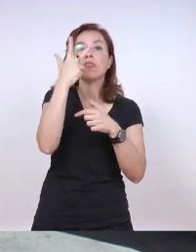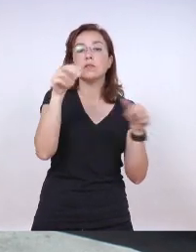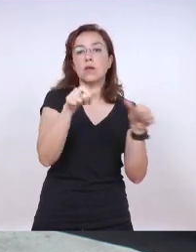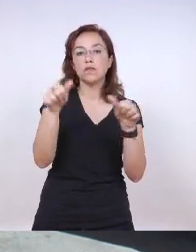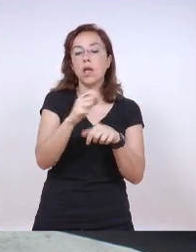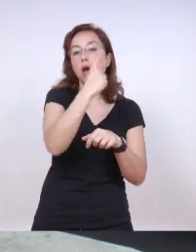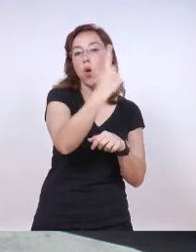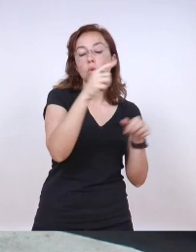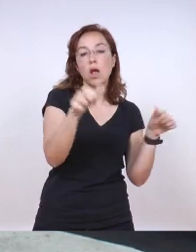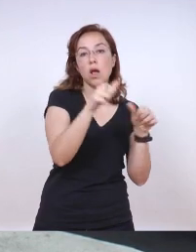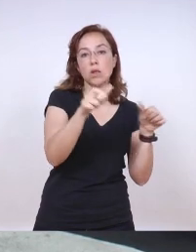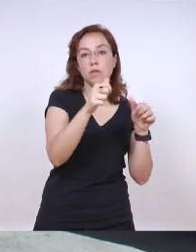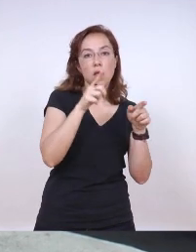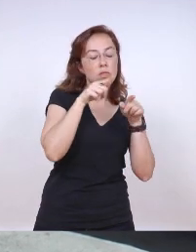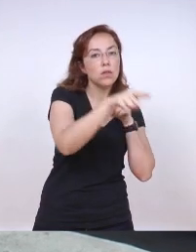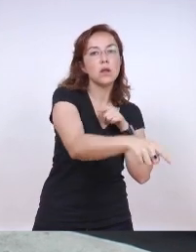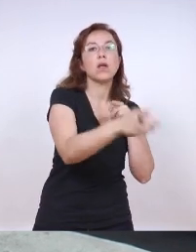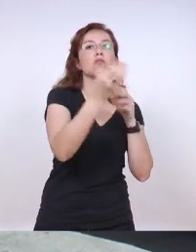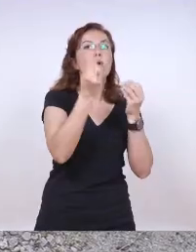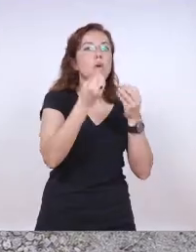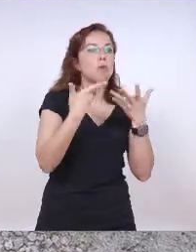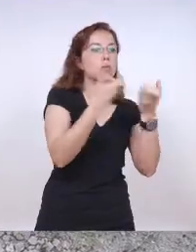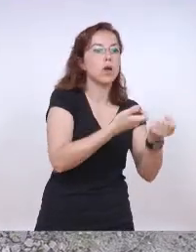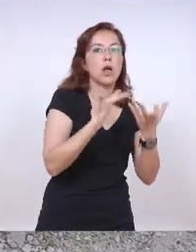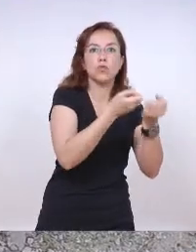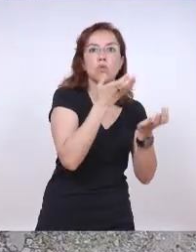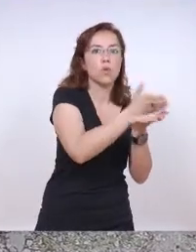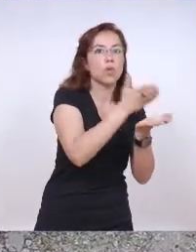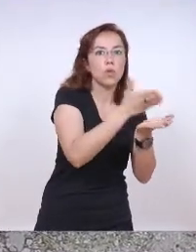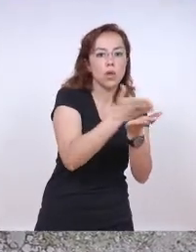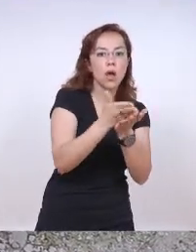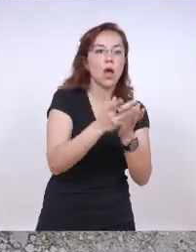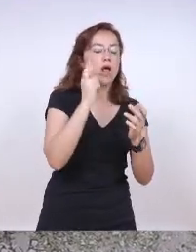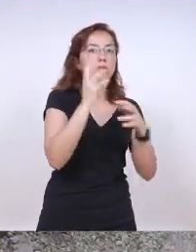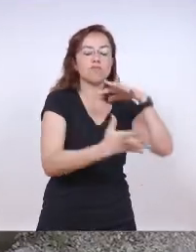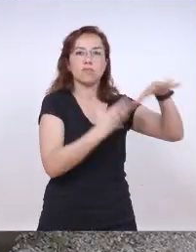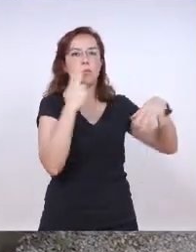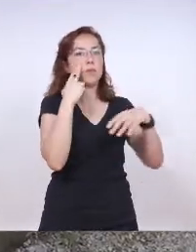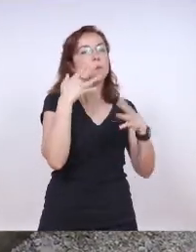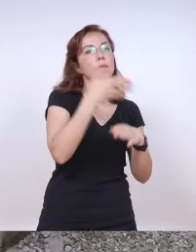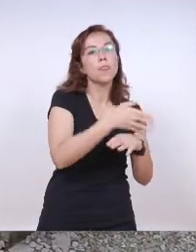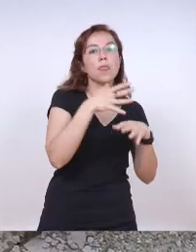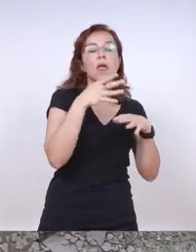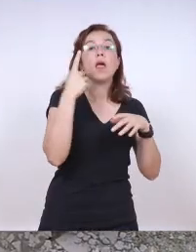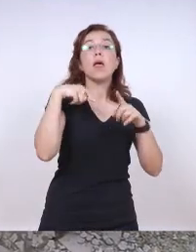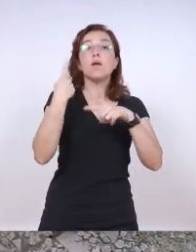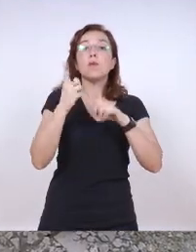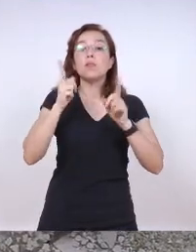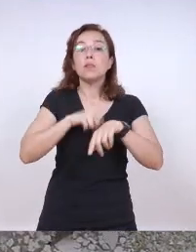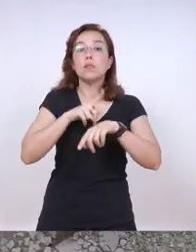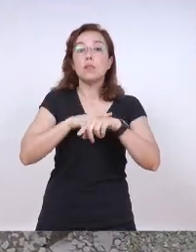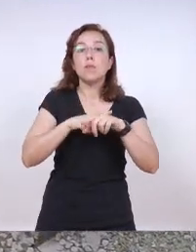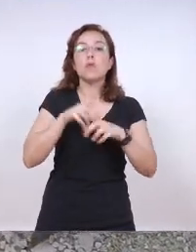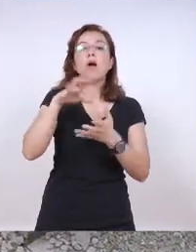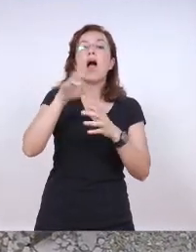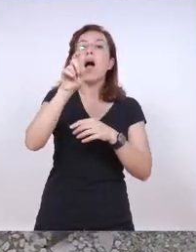dividir en total en tres actividades. Una va a estar destinada directamente a lo que es tratar los temas de asistencia internacional entre grandes catástrofes y en paralelo se